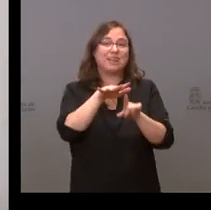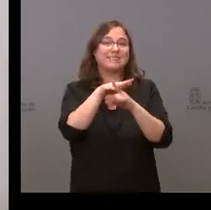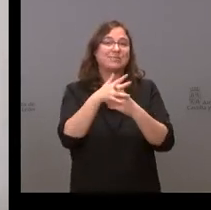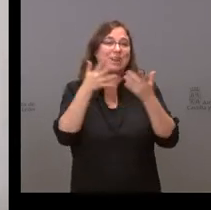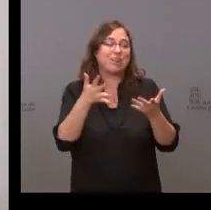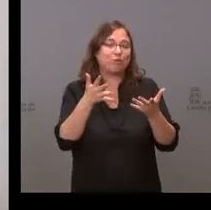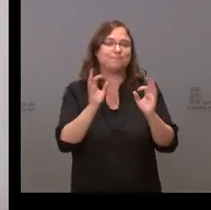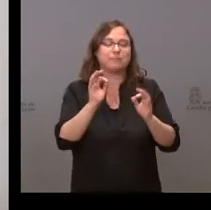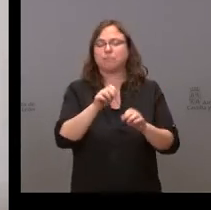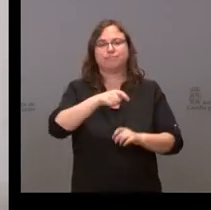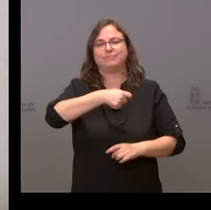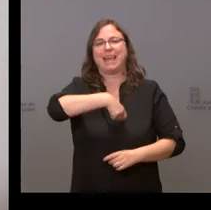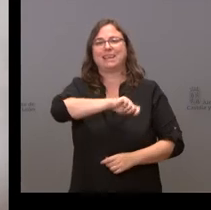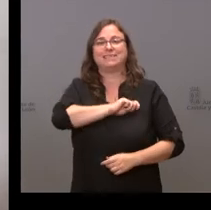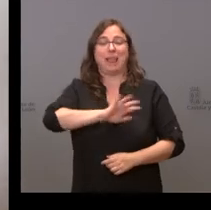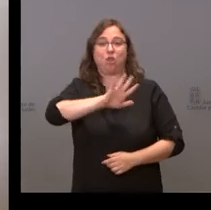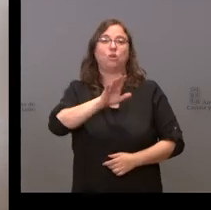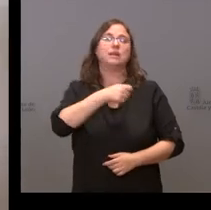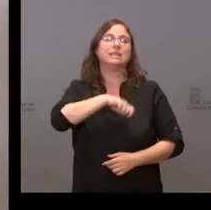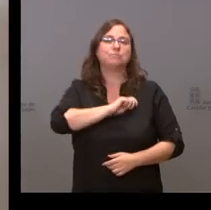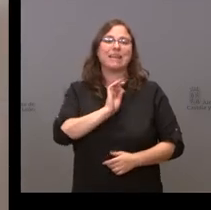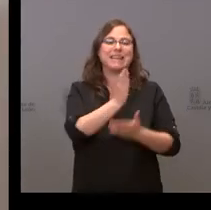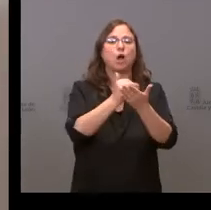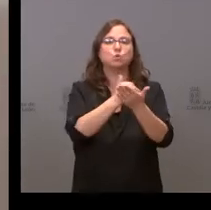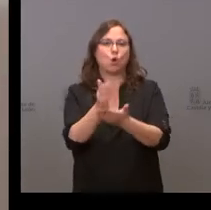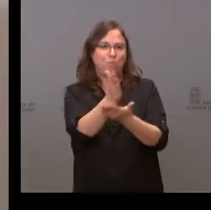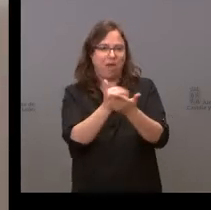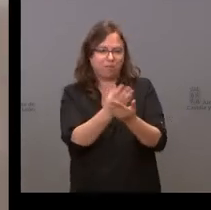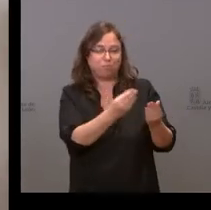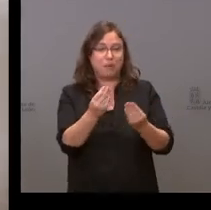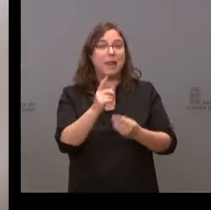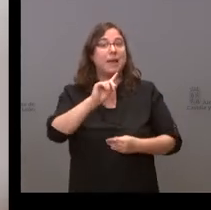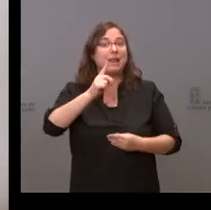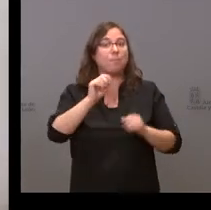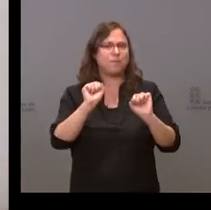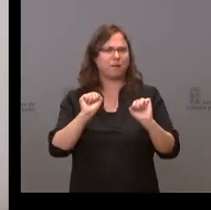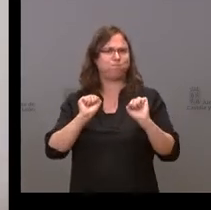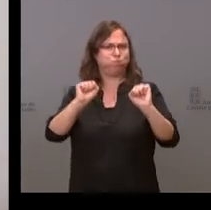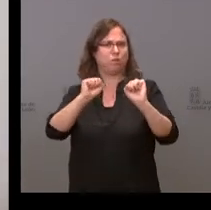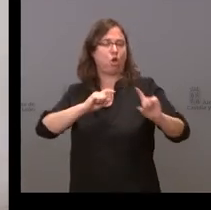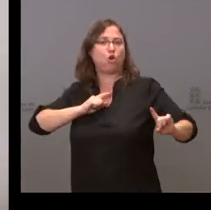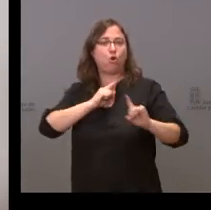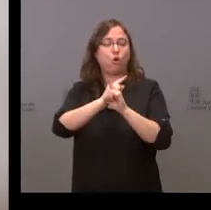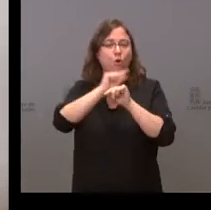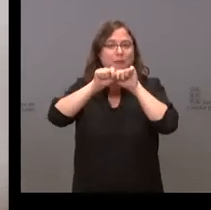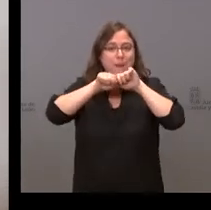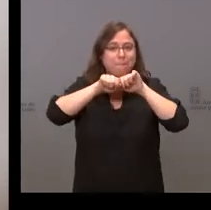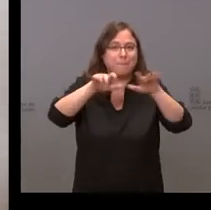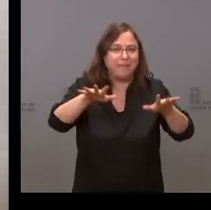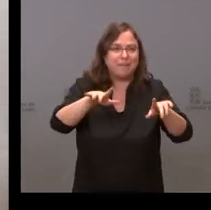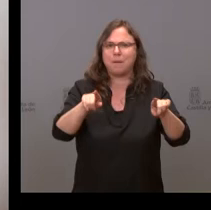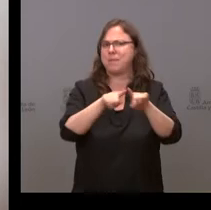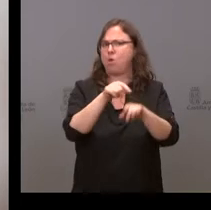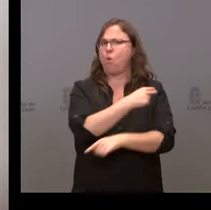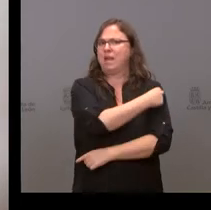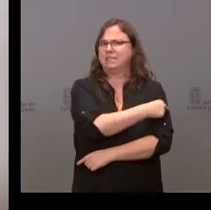estado autonómico y la primera línea de lucha contra la pandemia, en el ámbito ya no sanitario o